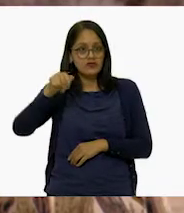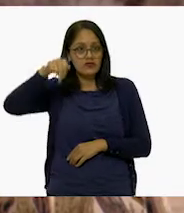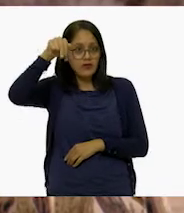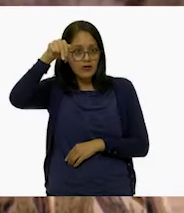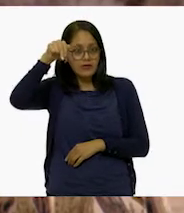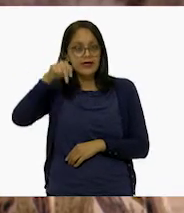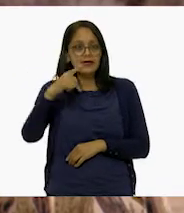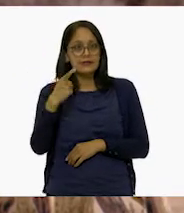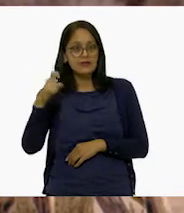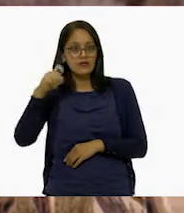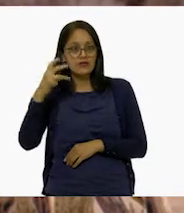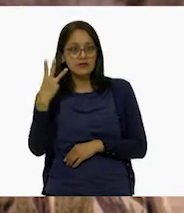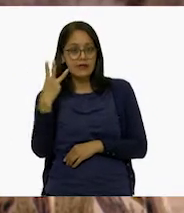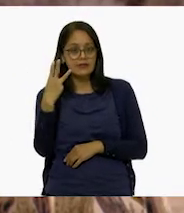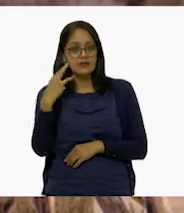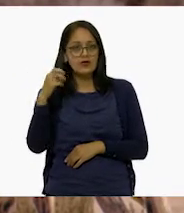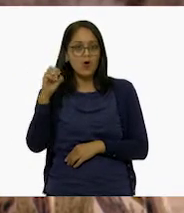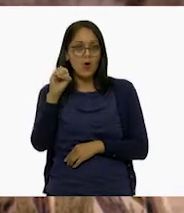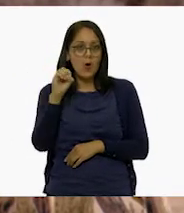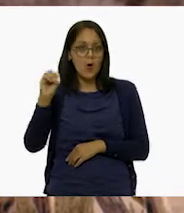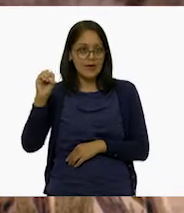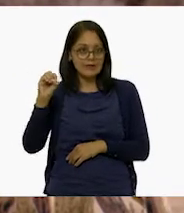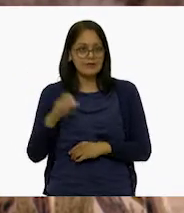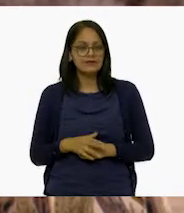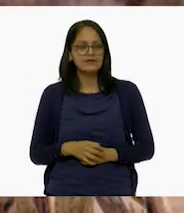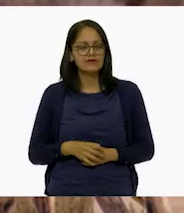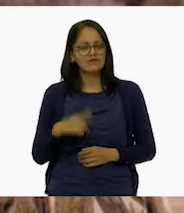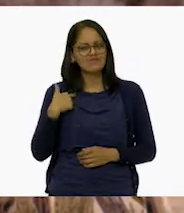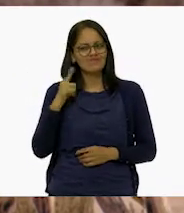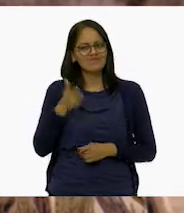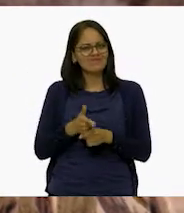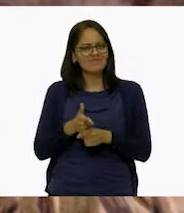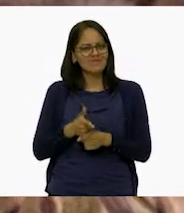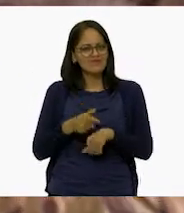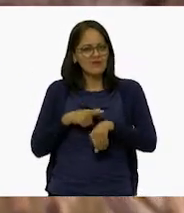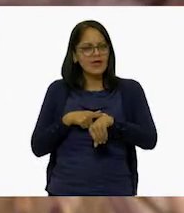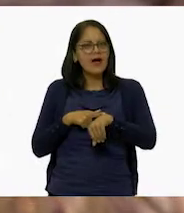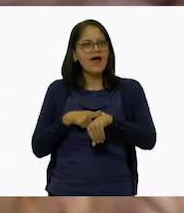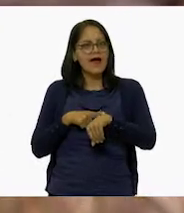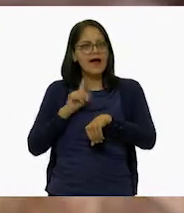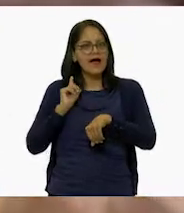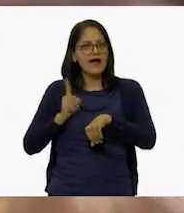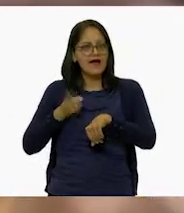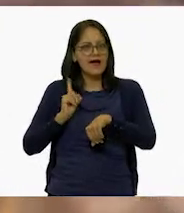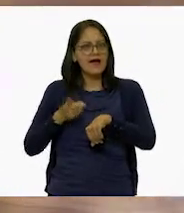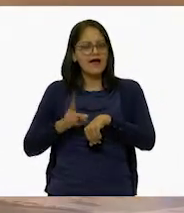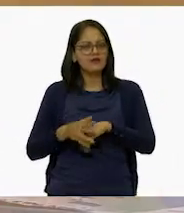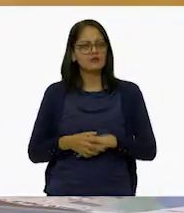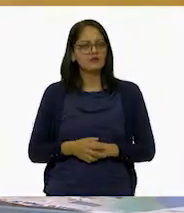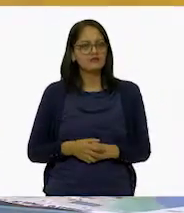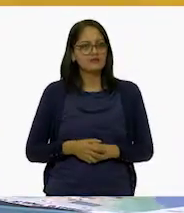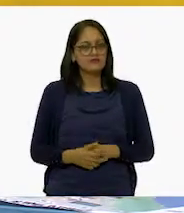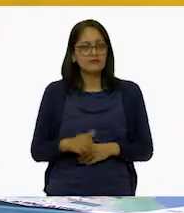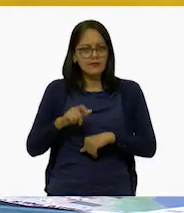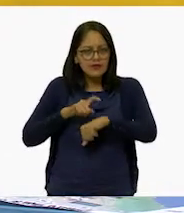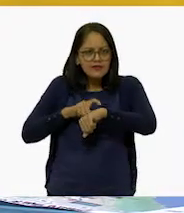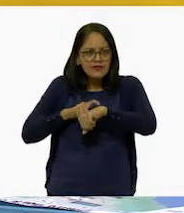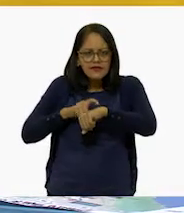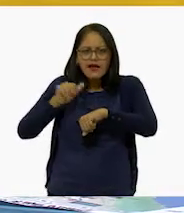oeste. No tengo muy claro qué sí. ¡Oh! ¿Ale?